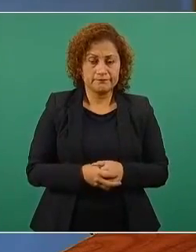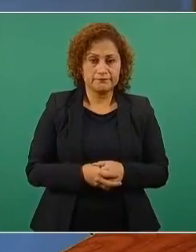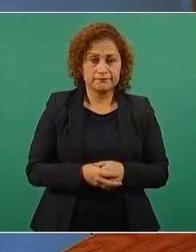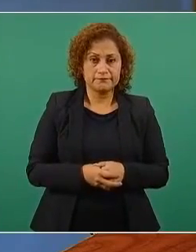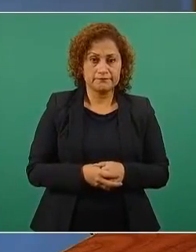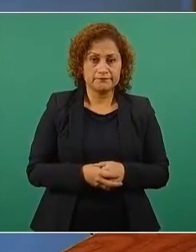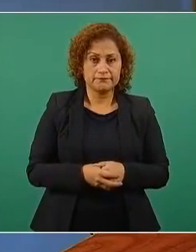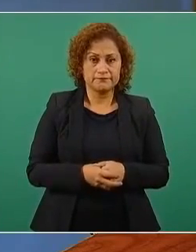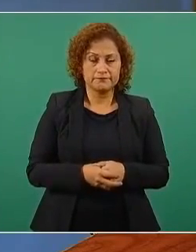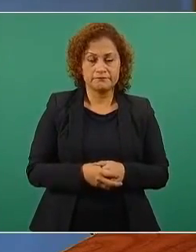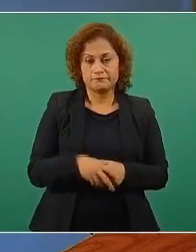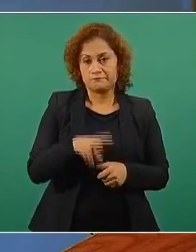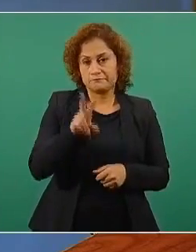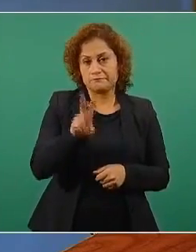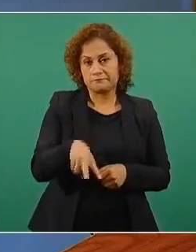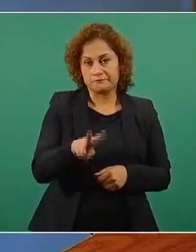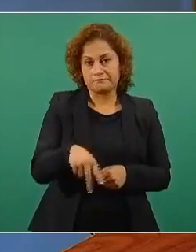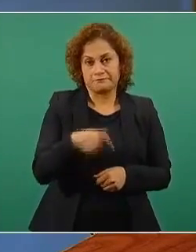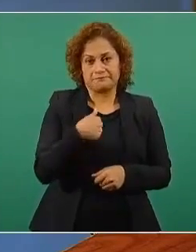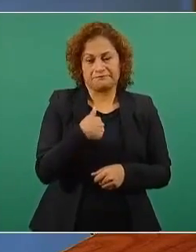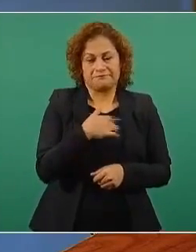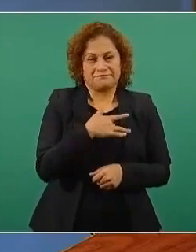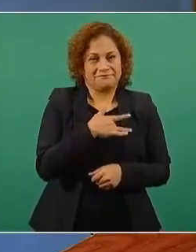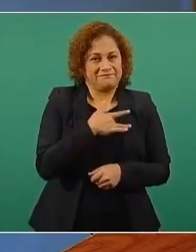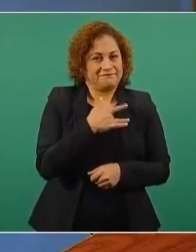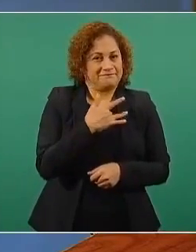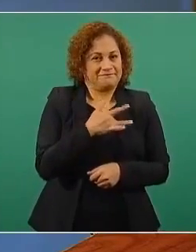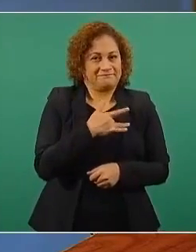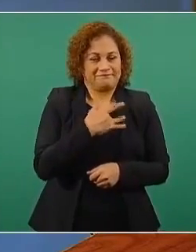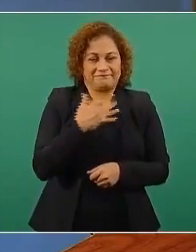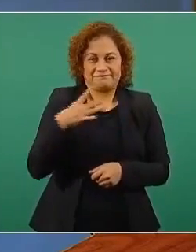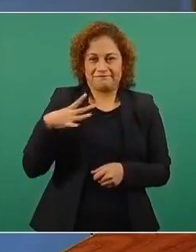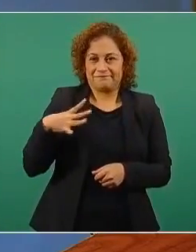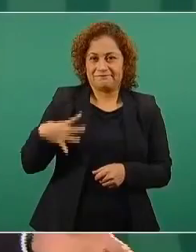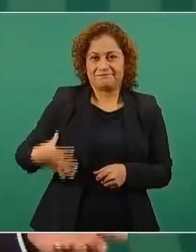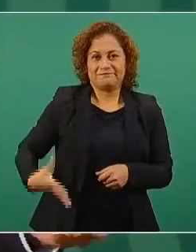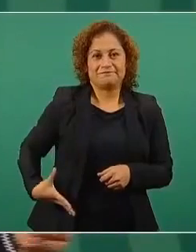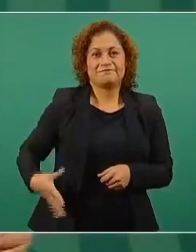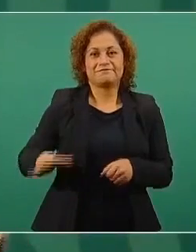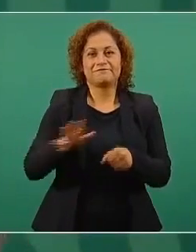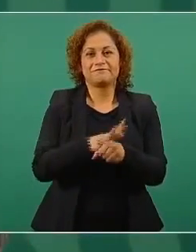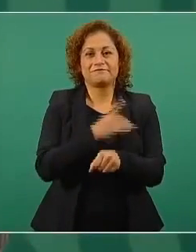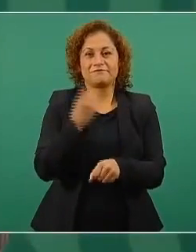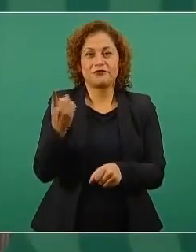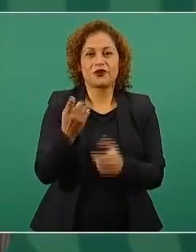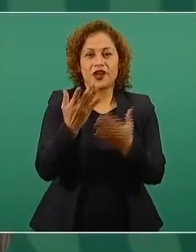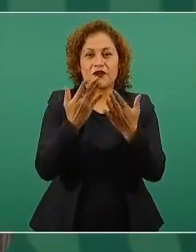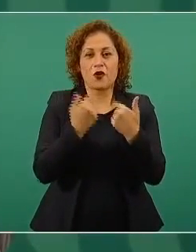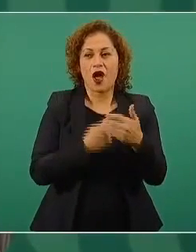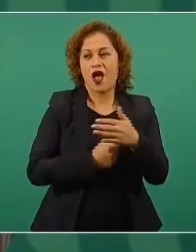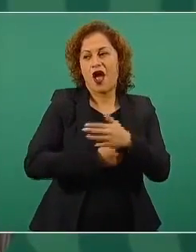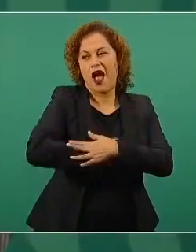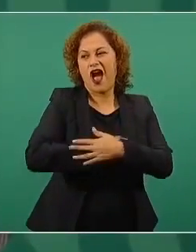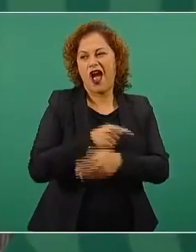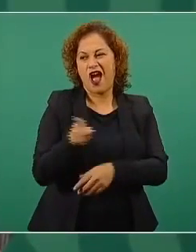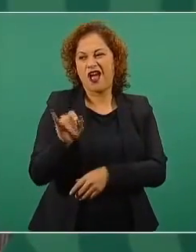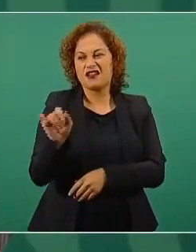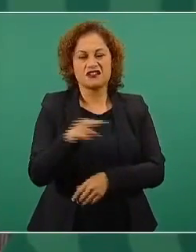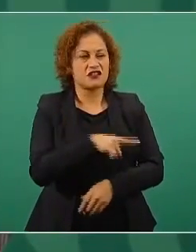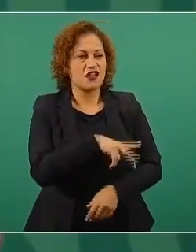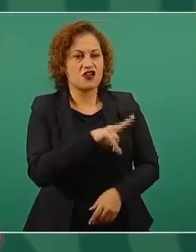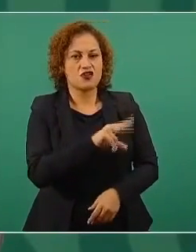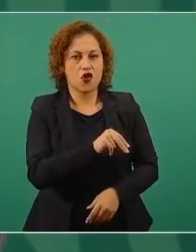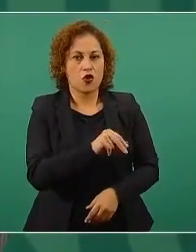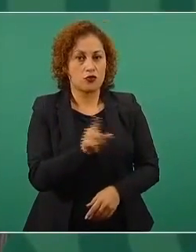Es para mí un orgullo el que no hubo influyentismo en la aplicación de las vacunas.